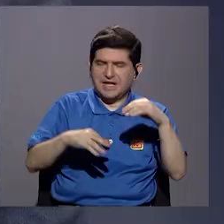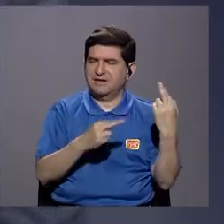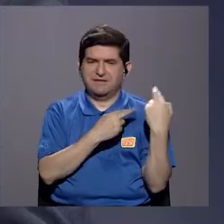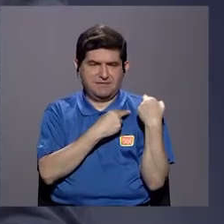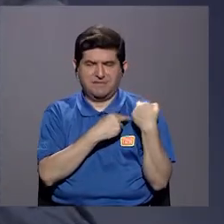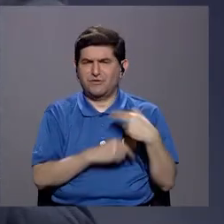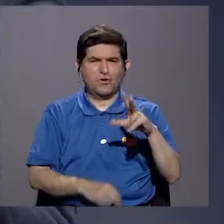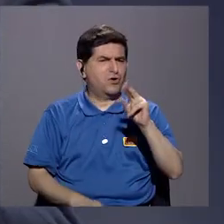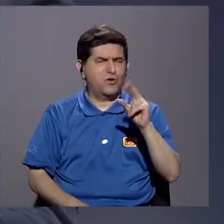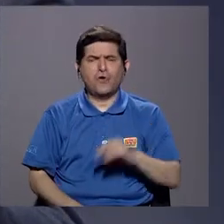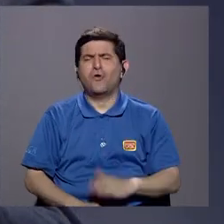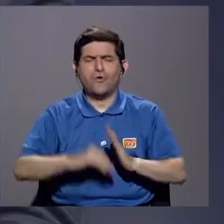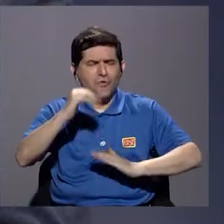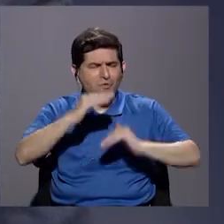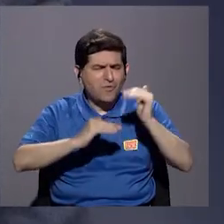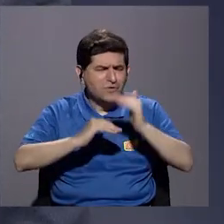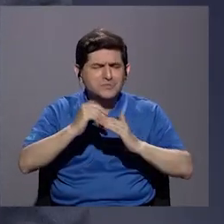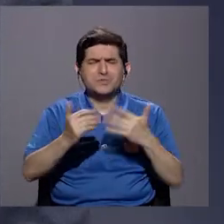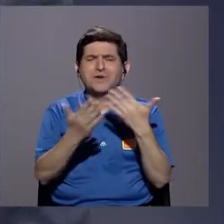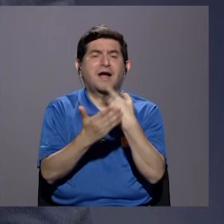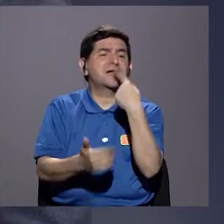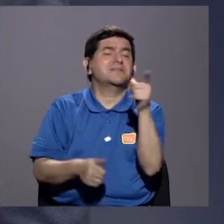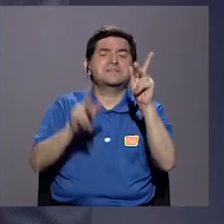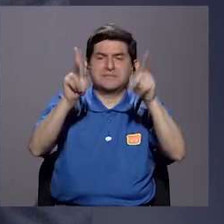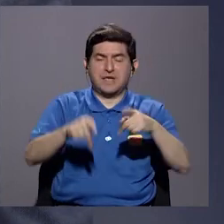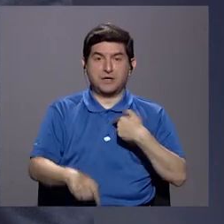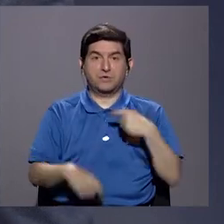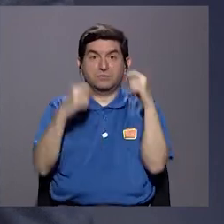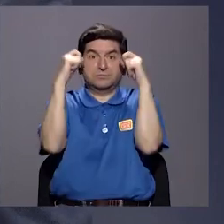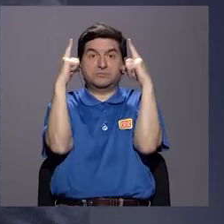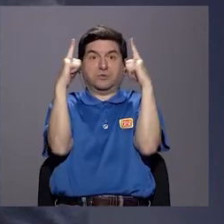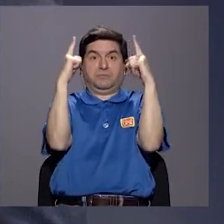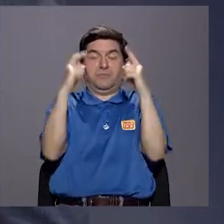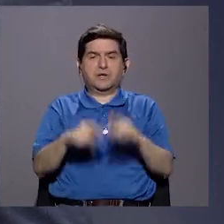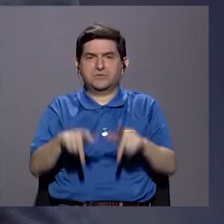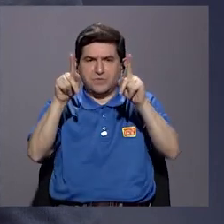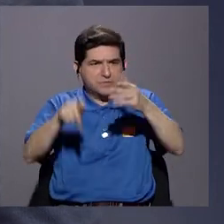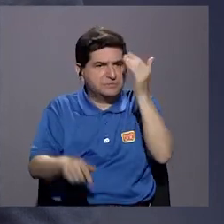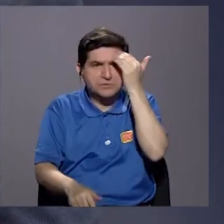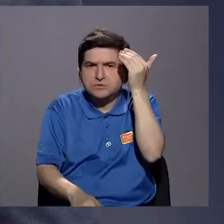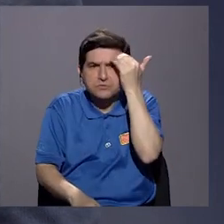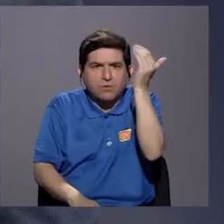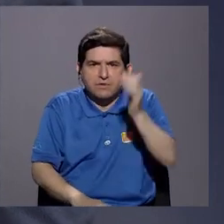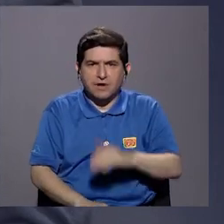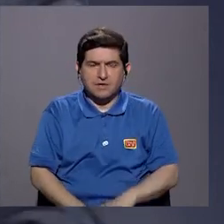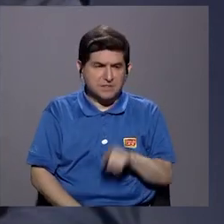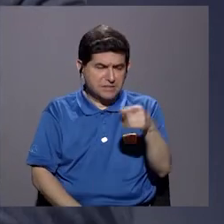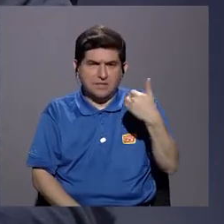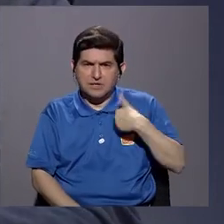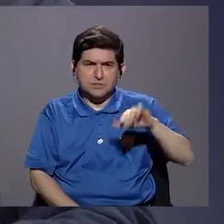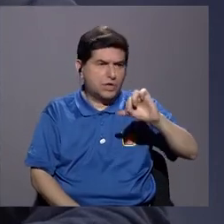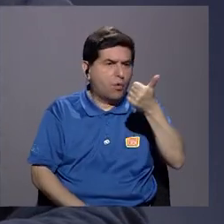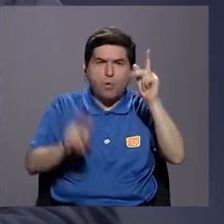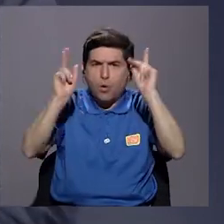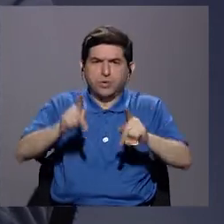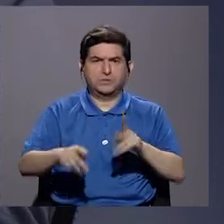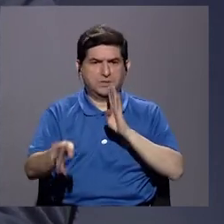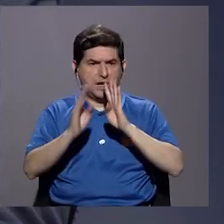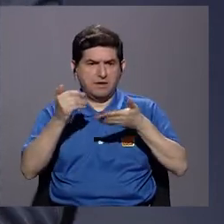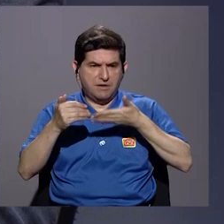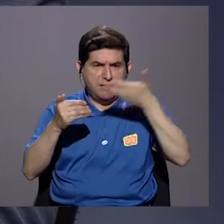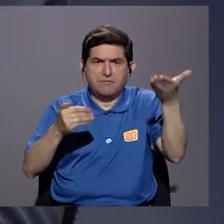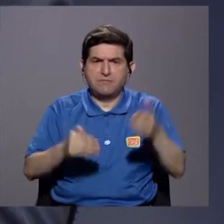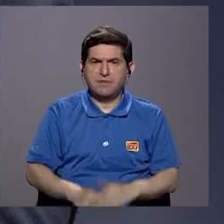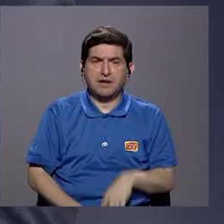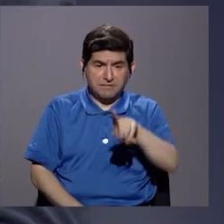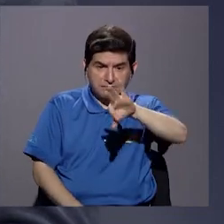etc. O no, es que lo que tenemos que hacer es construir cárceles. A me sorprende el nivel de ignorancia de este señor y de cualquier otro que hable de